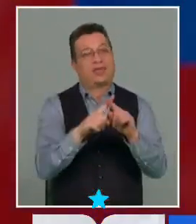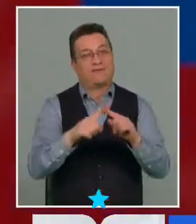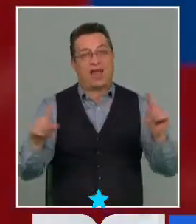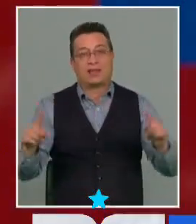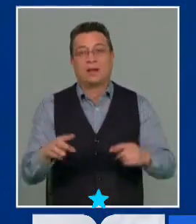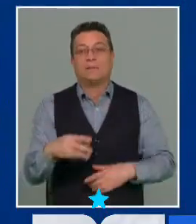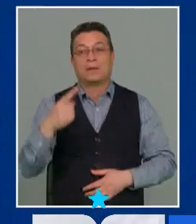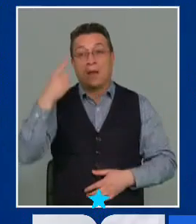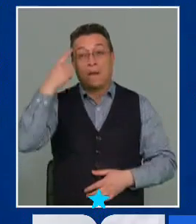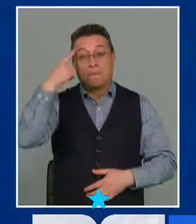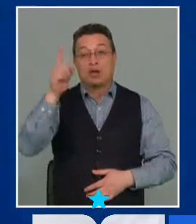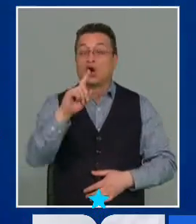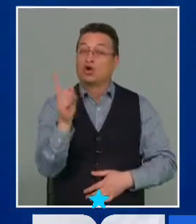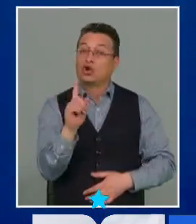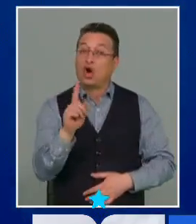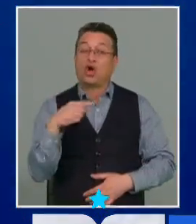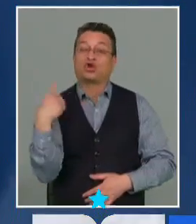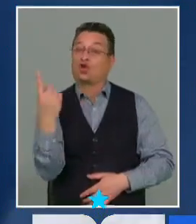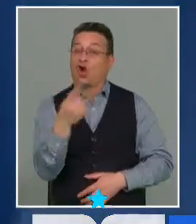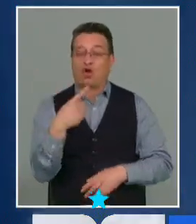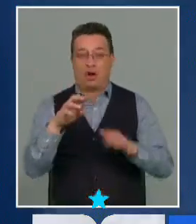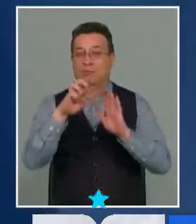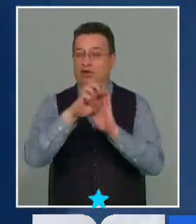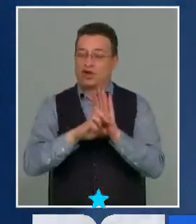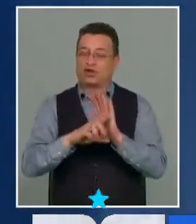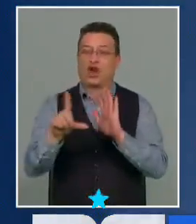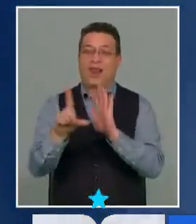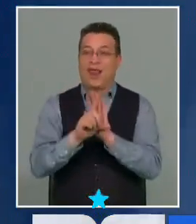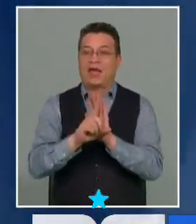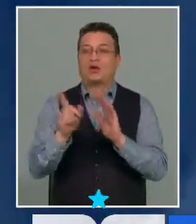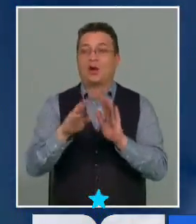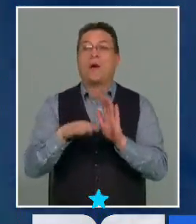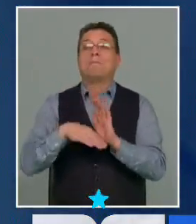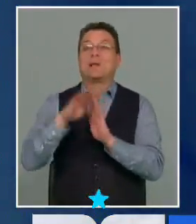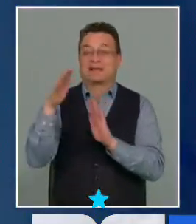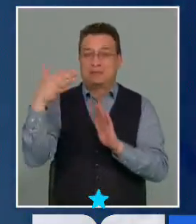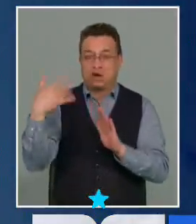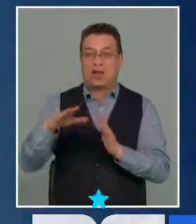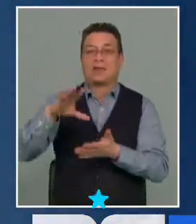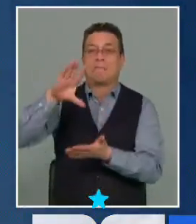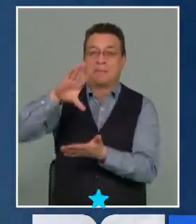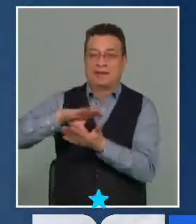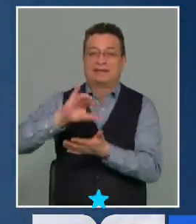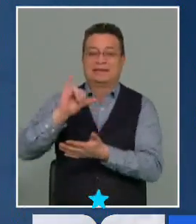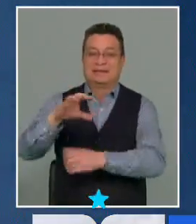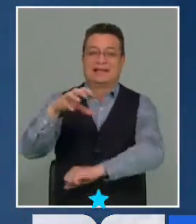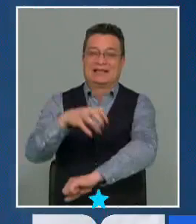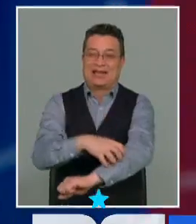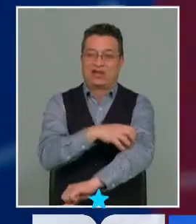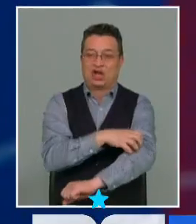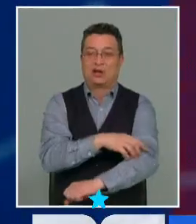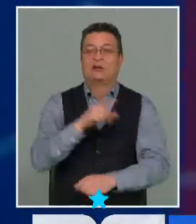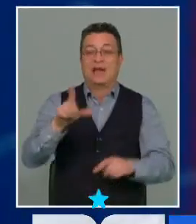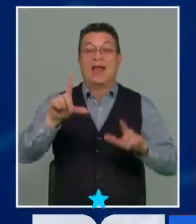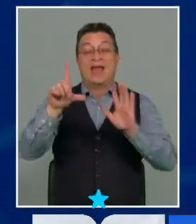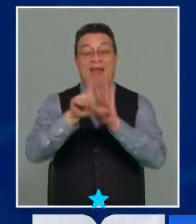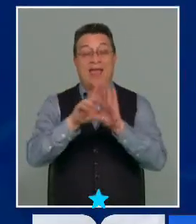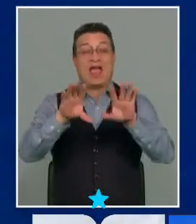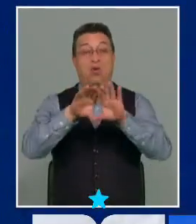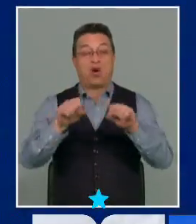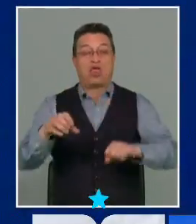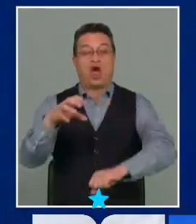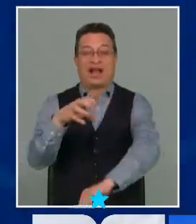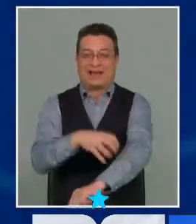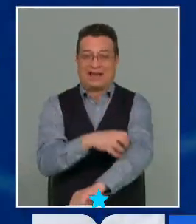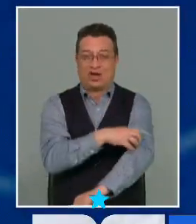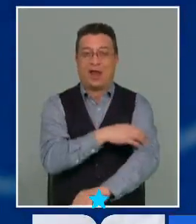Pero no todos los proyectos de ley. Como dijo Marisol, no todos los proyectos de ley. Los que son más importantes para los países y para la región. Y vamos a eso. Leyes de acuerdo regional. Lo estábamos